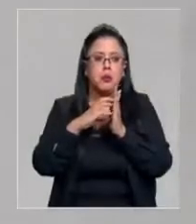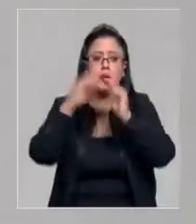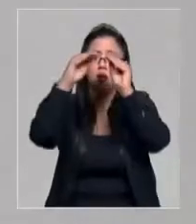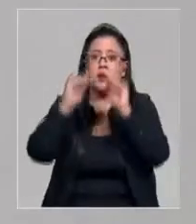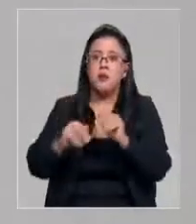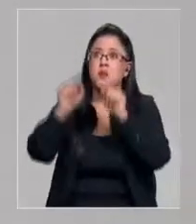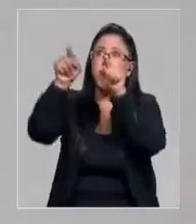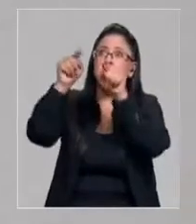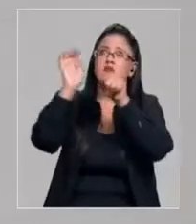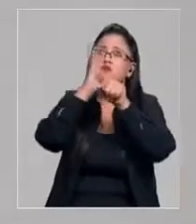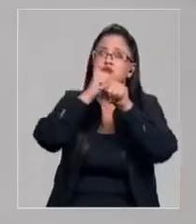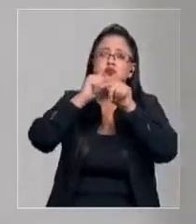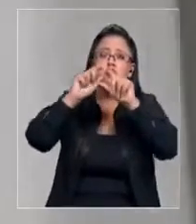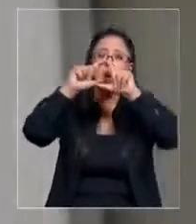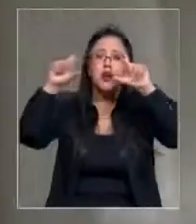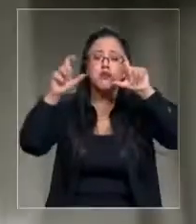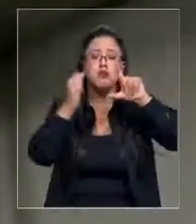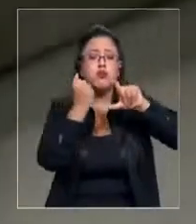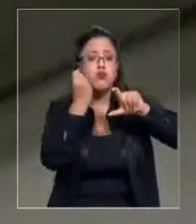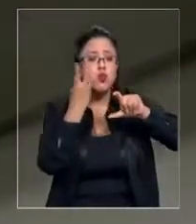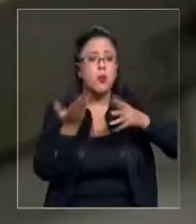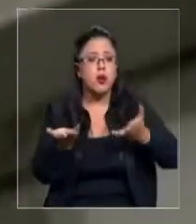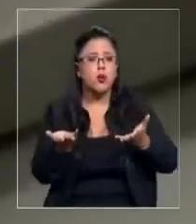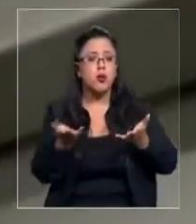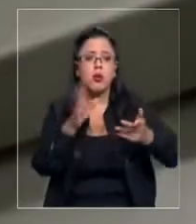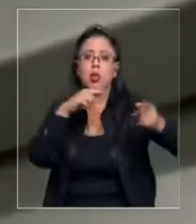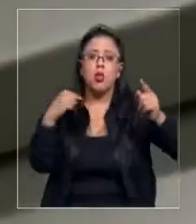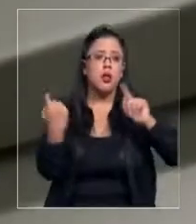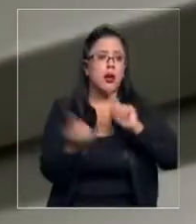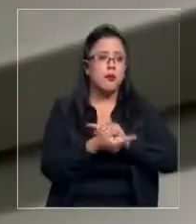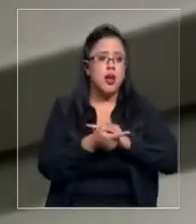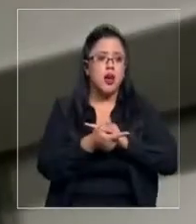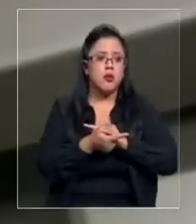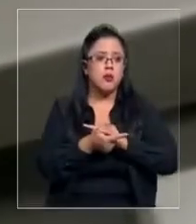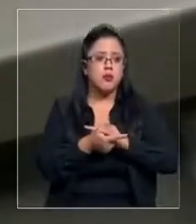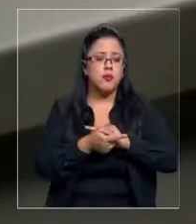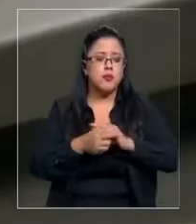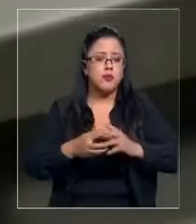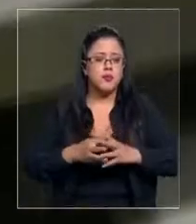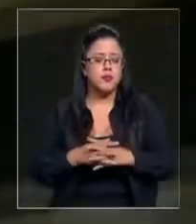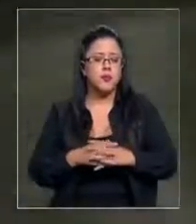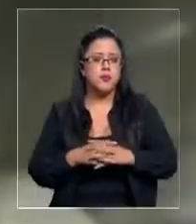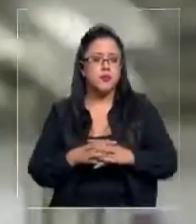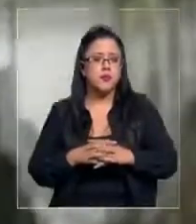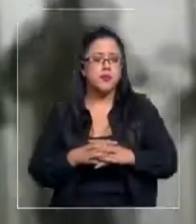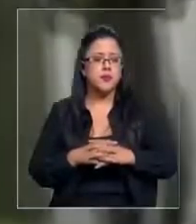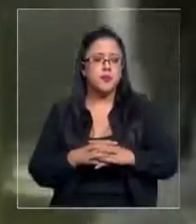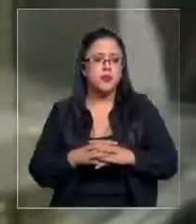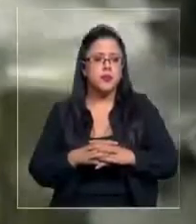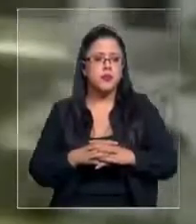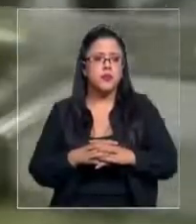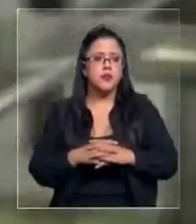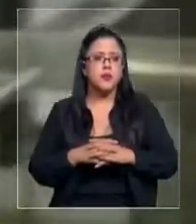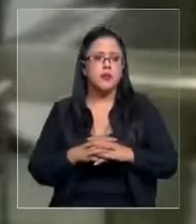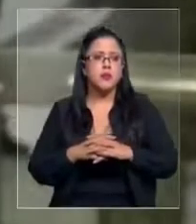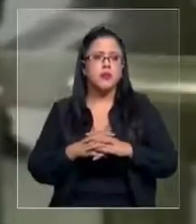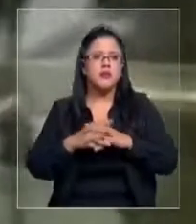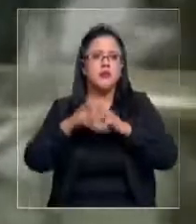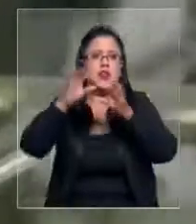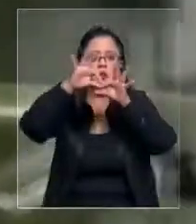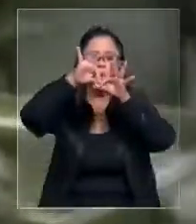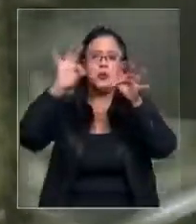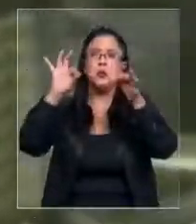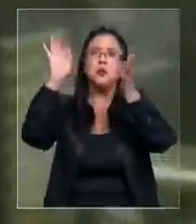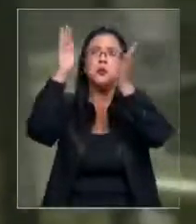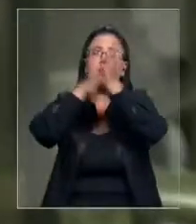marcar. Entonces cambiaron uno, pusieron... Un repuesto aquí. Exacto. ¿Y pegaron eso? Ahí, eso es,